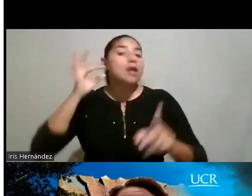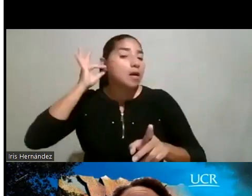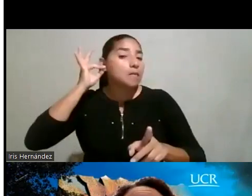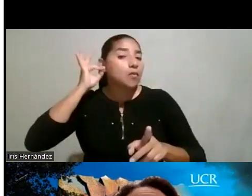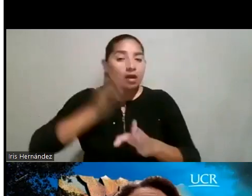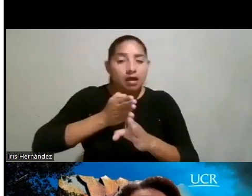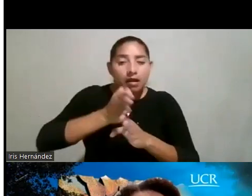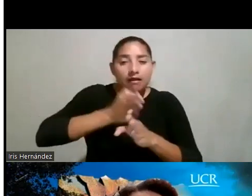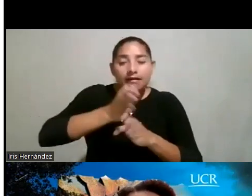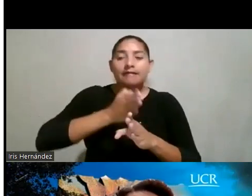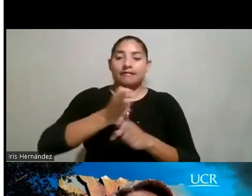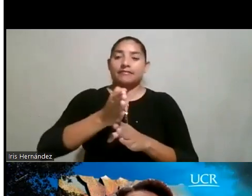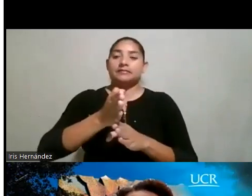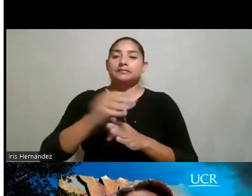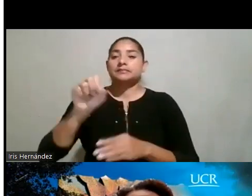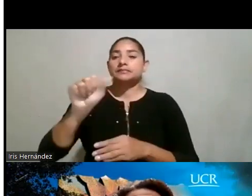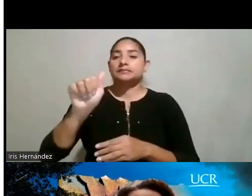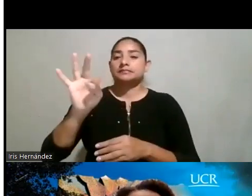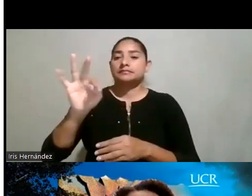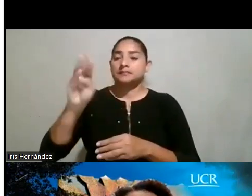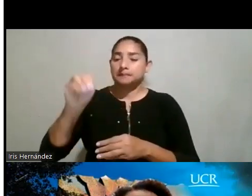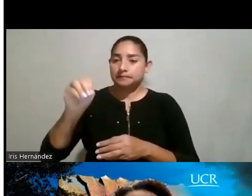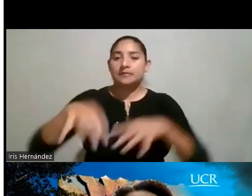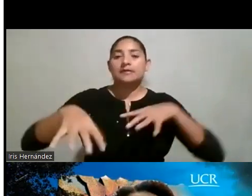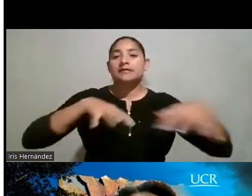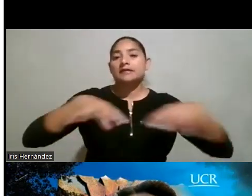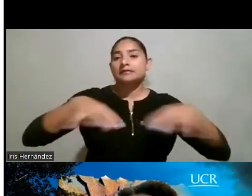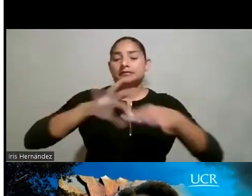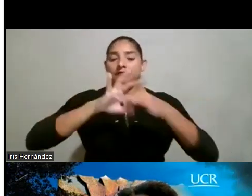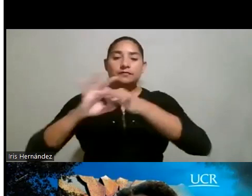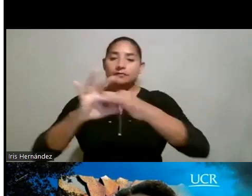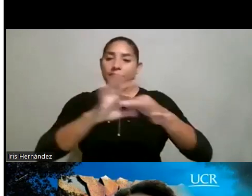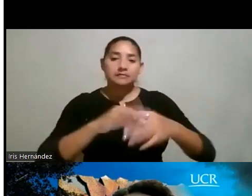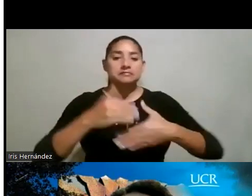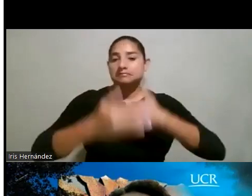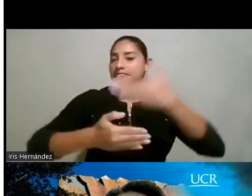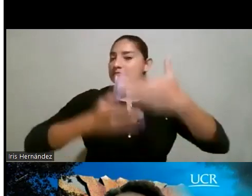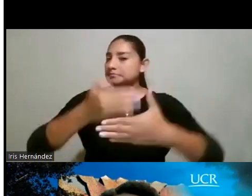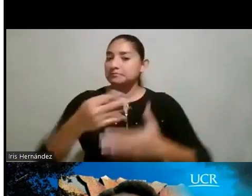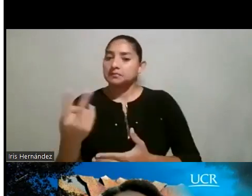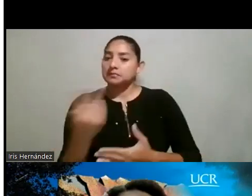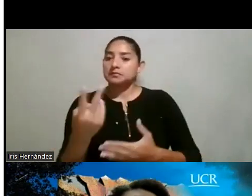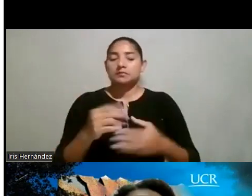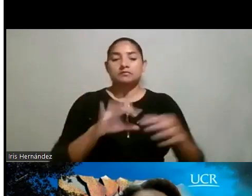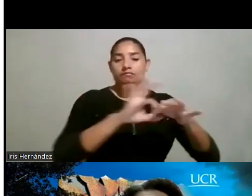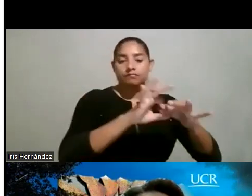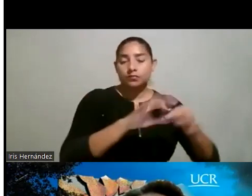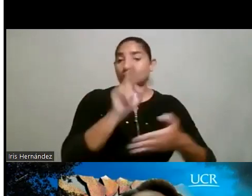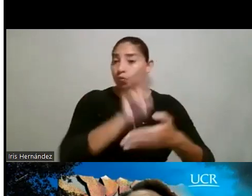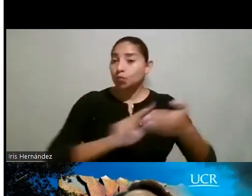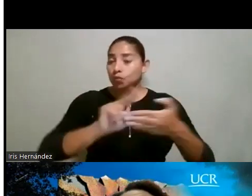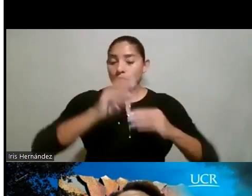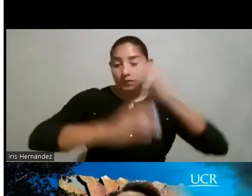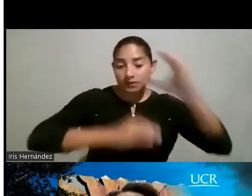carreras STEM. Actividades en conjunto que se empezaron a dar entre las dos facultades, entre la Facultad de